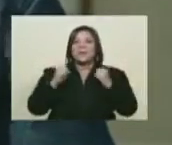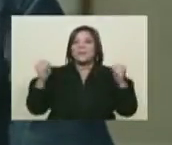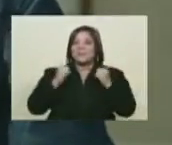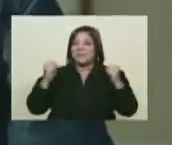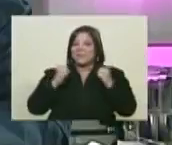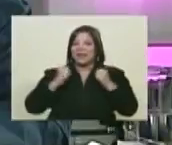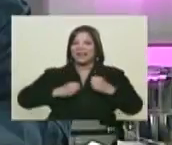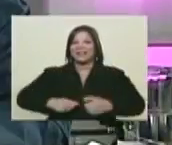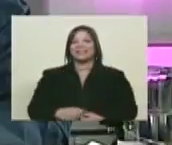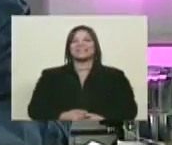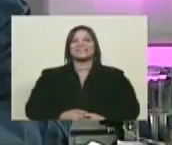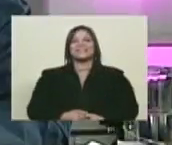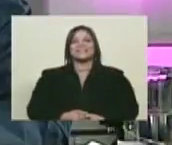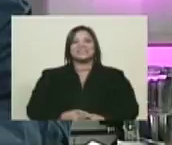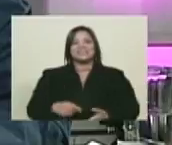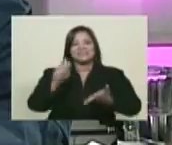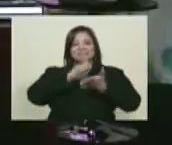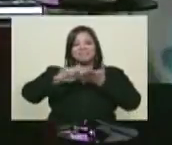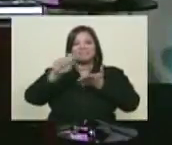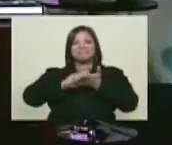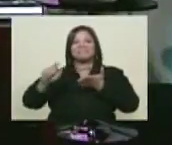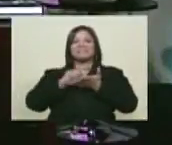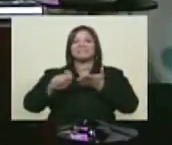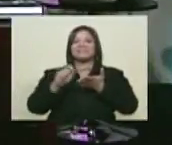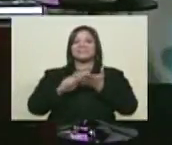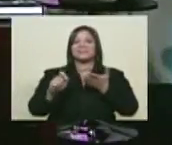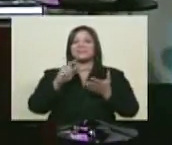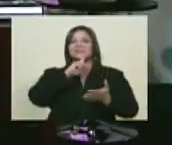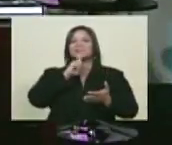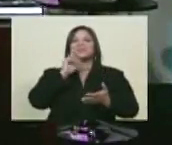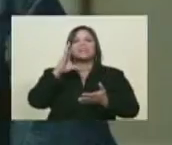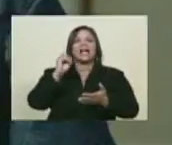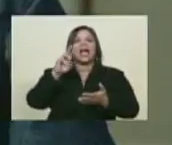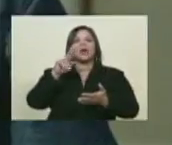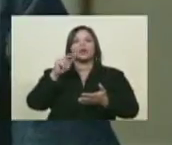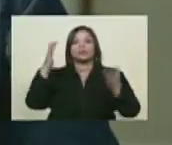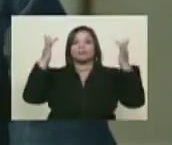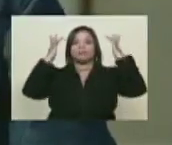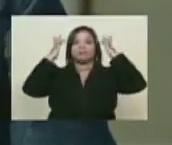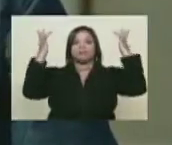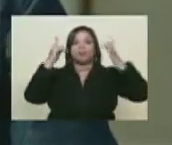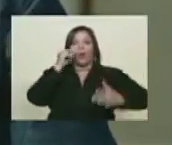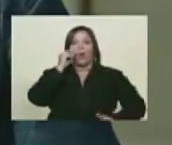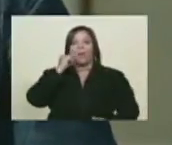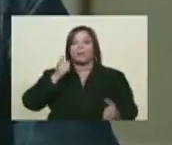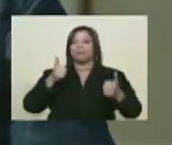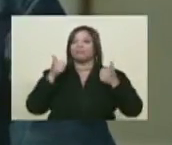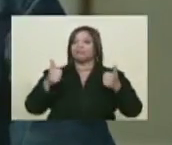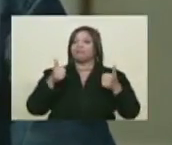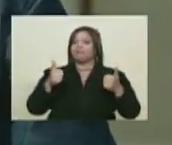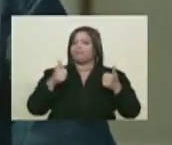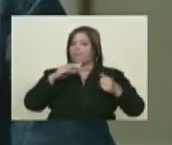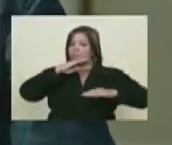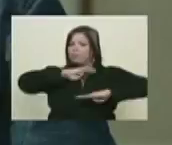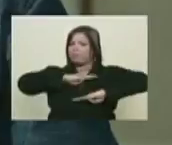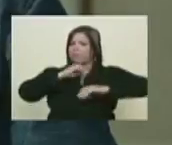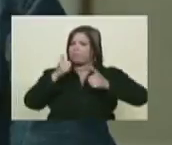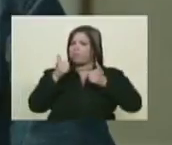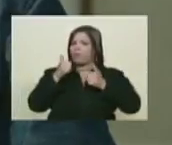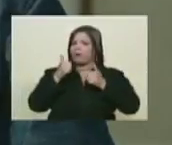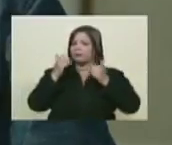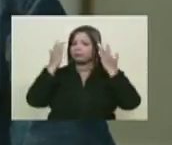Carucci. profesor, gran escritor. merecido para Rodríguez Carucci. Ha sido un intelectual de buen tino, de buena talla, un hombre